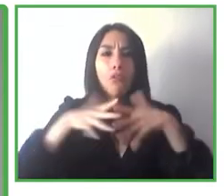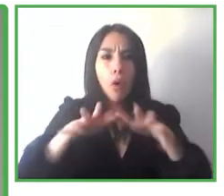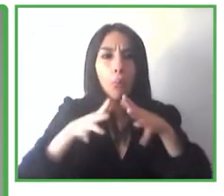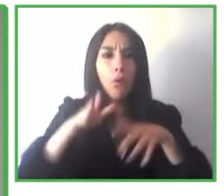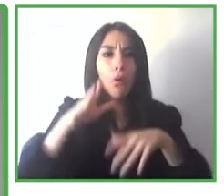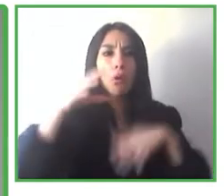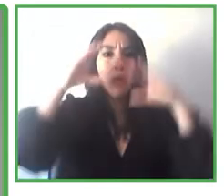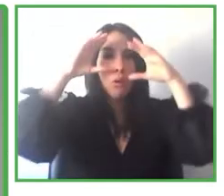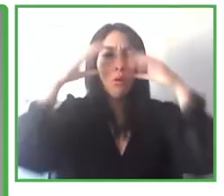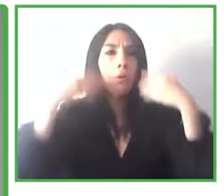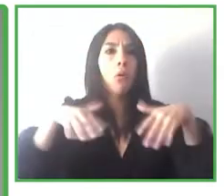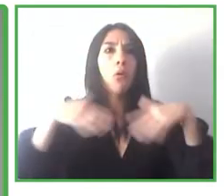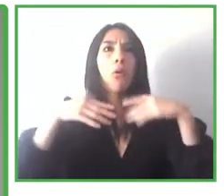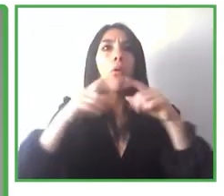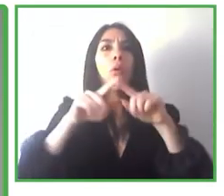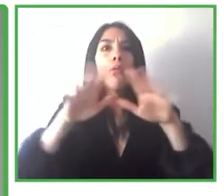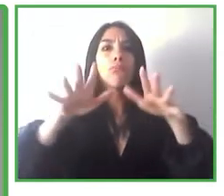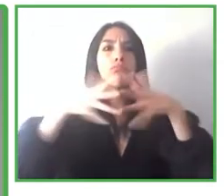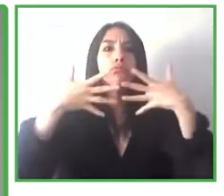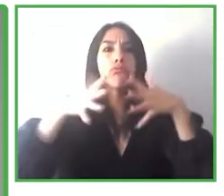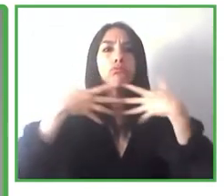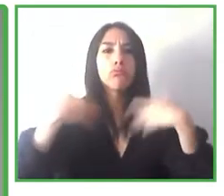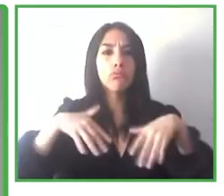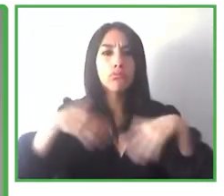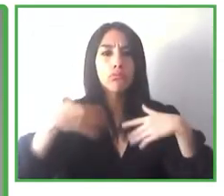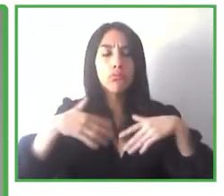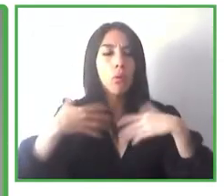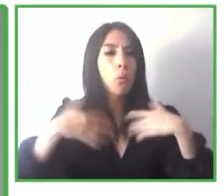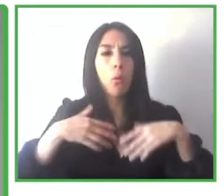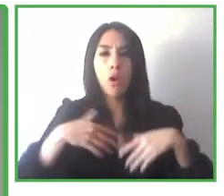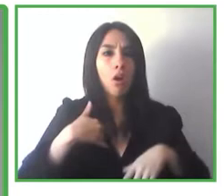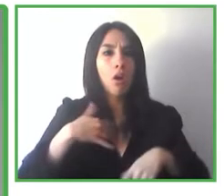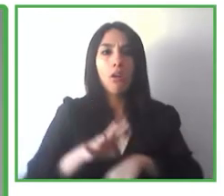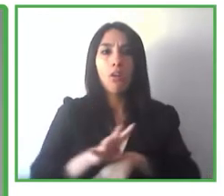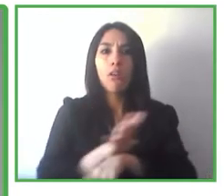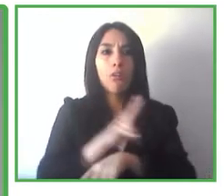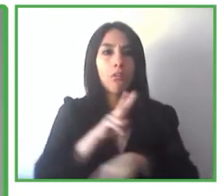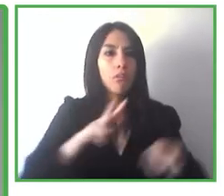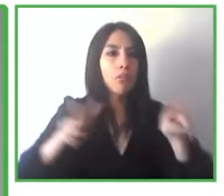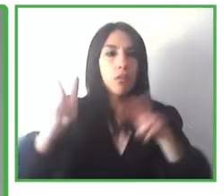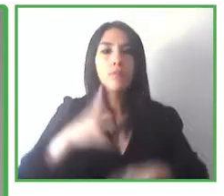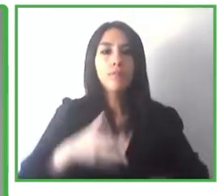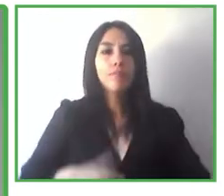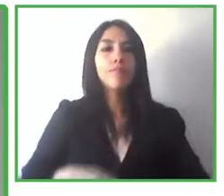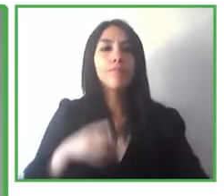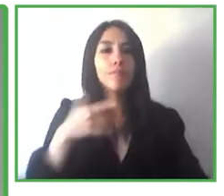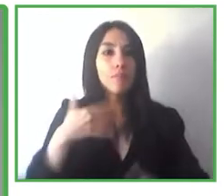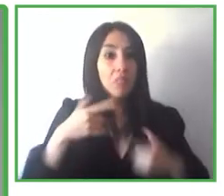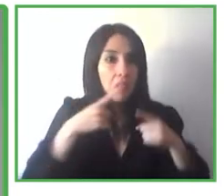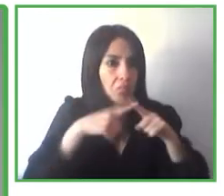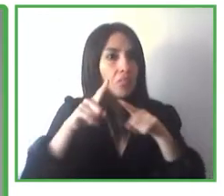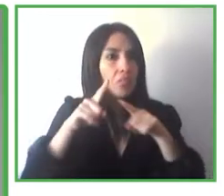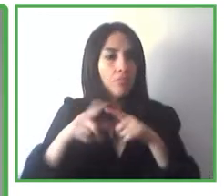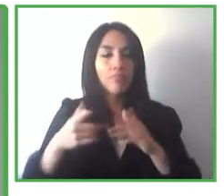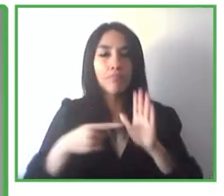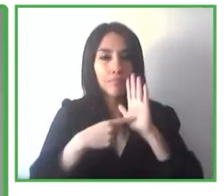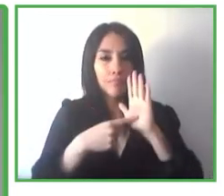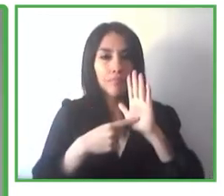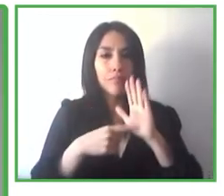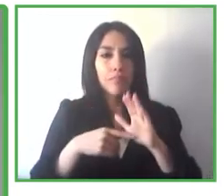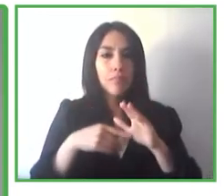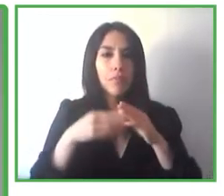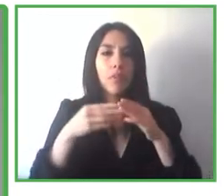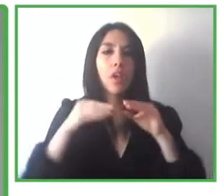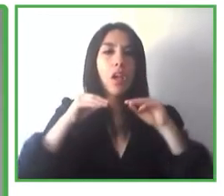increíbles, muy valiosas para determinados ámbitos, como puede ser, por ejemplo, el educativo, la estimulación cognitiva,